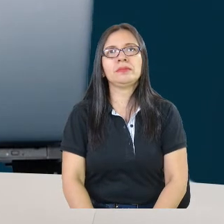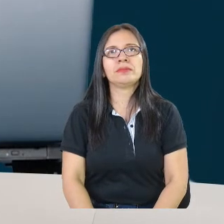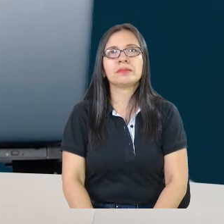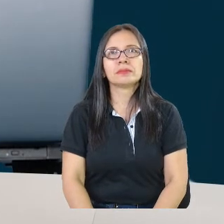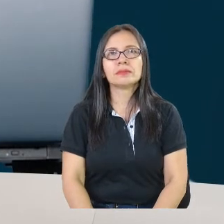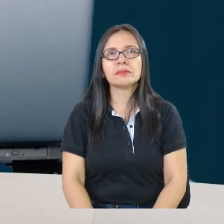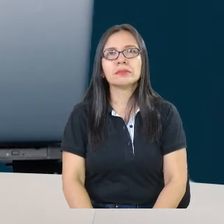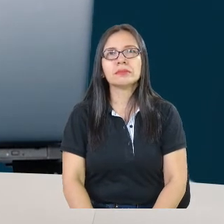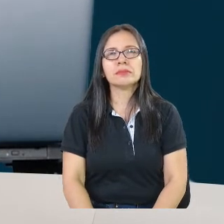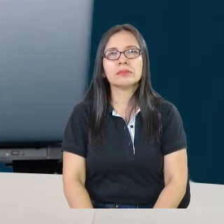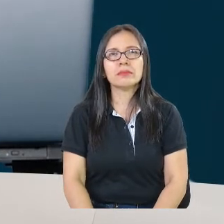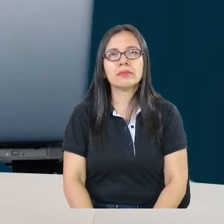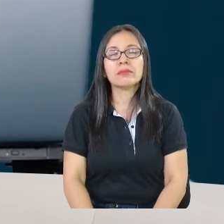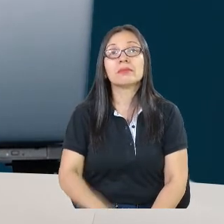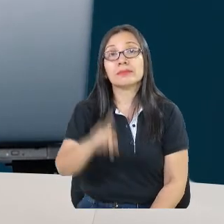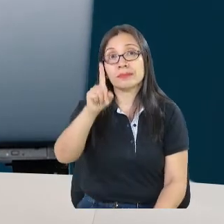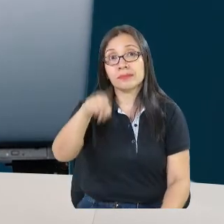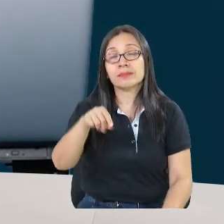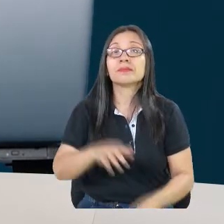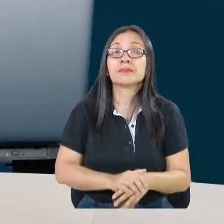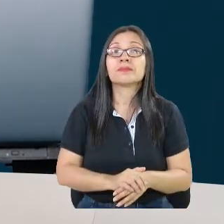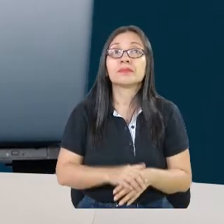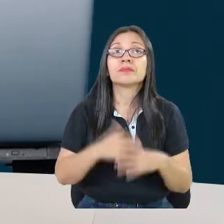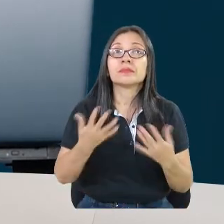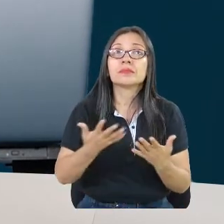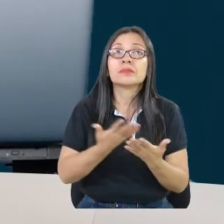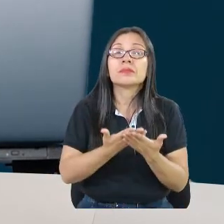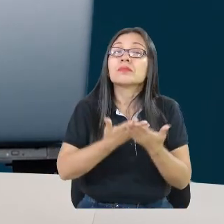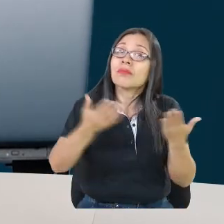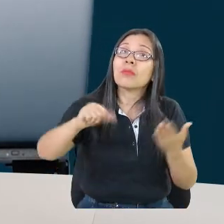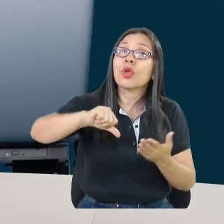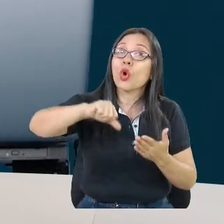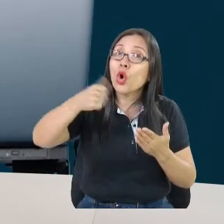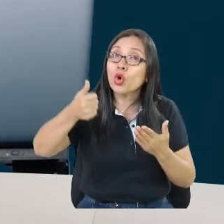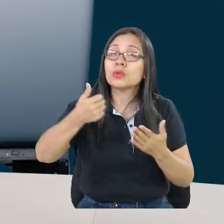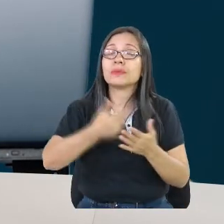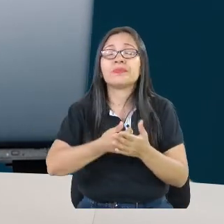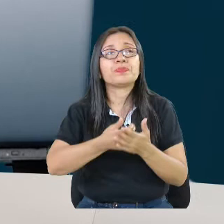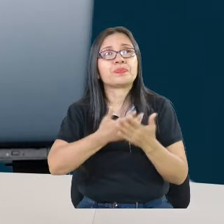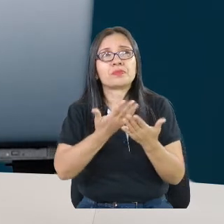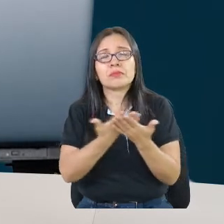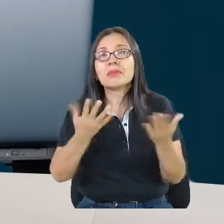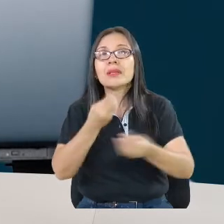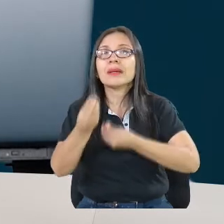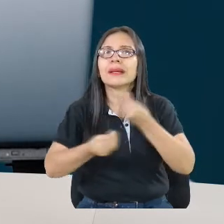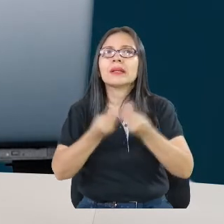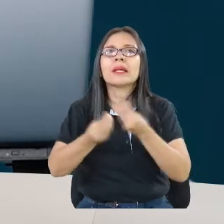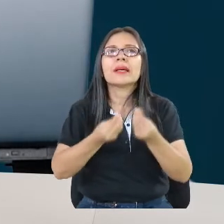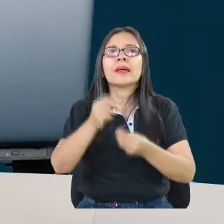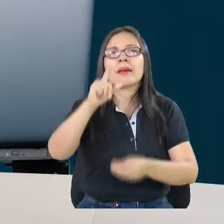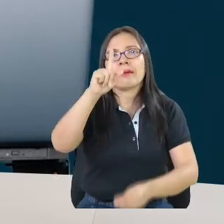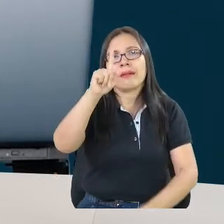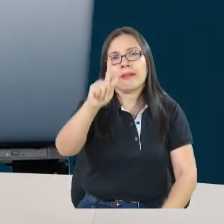Tenemos, por ejemplo, fenómenos en mi territorio, que es una experiencia muy bonita, donde a través de la experimentación